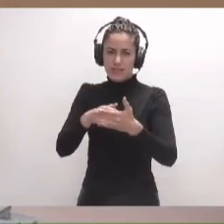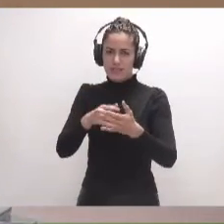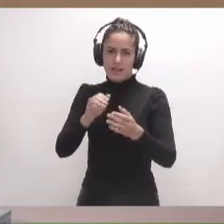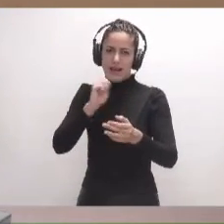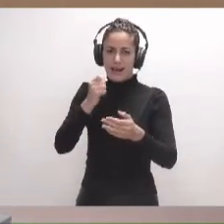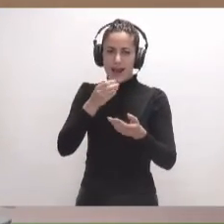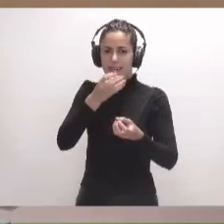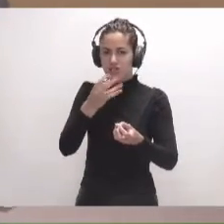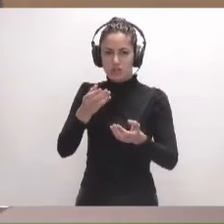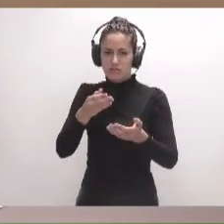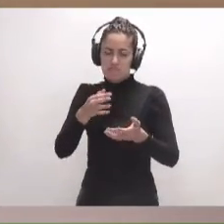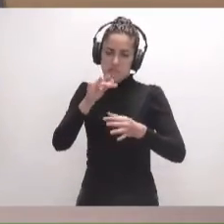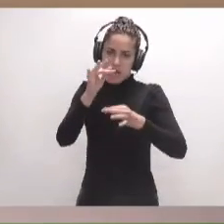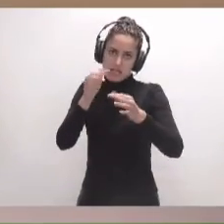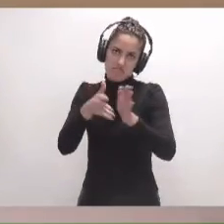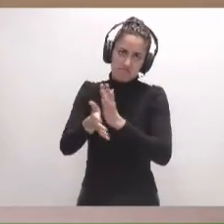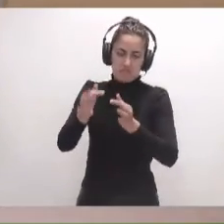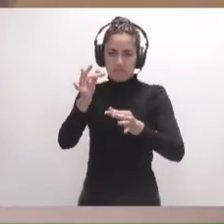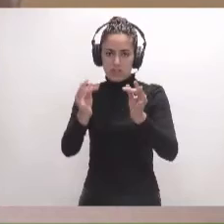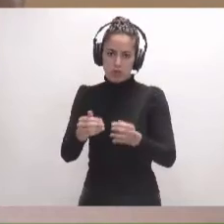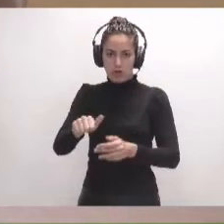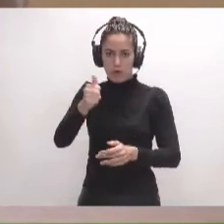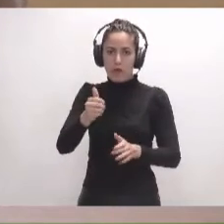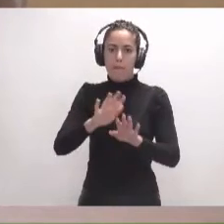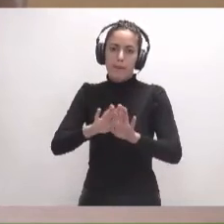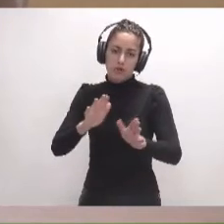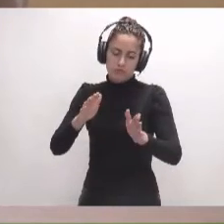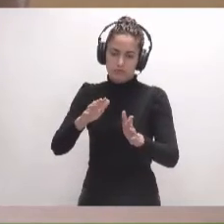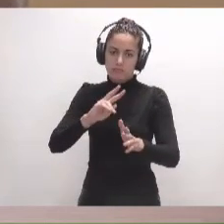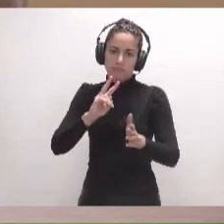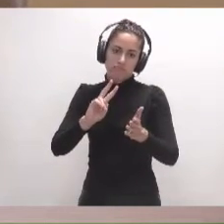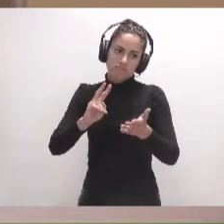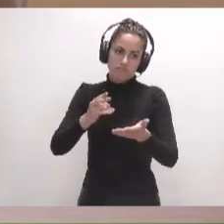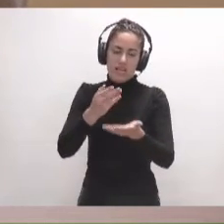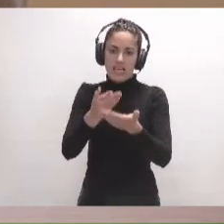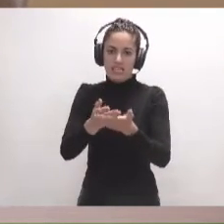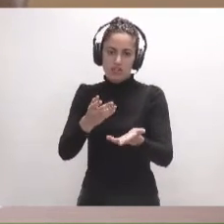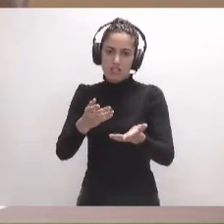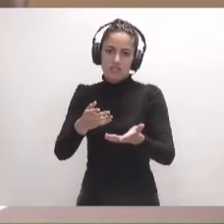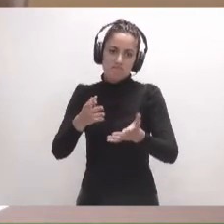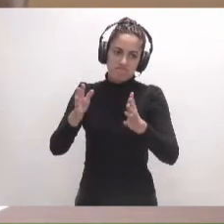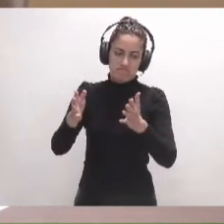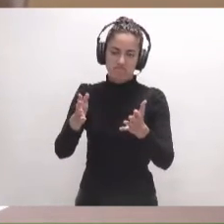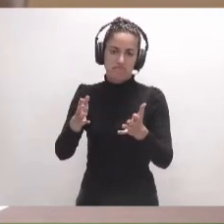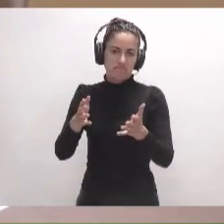El presupuesto quedaría aprobado con la estimación de dichas alegaciones. Es falso que